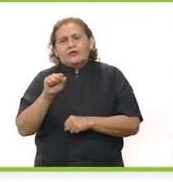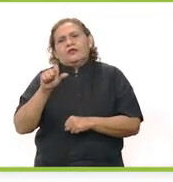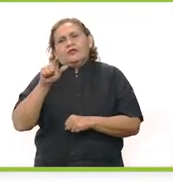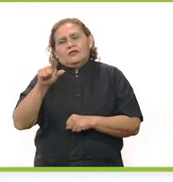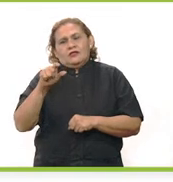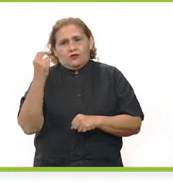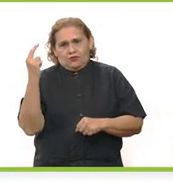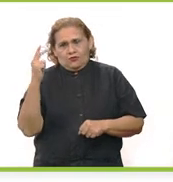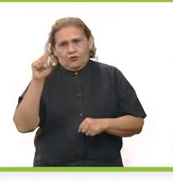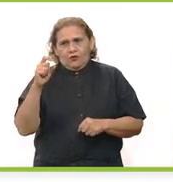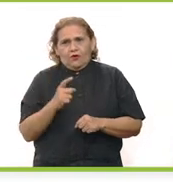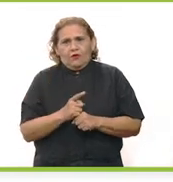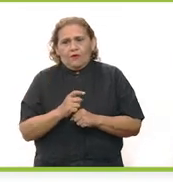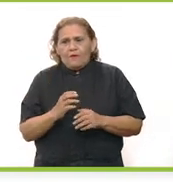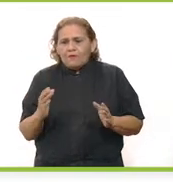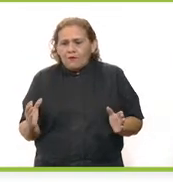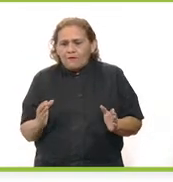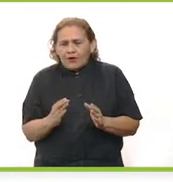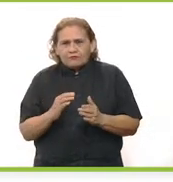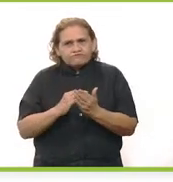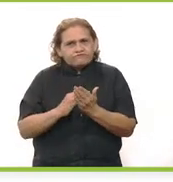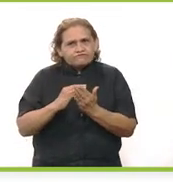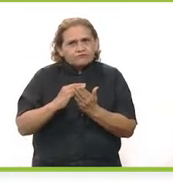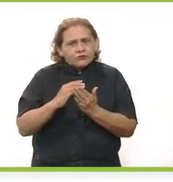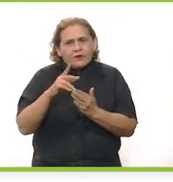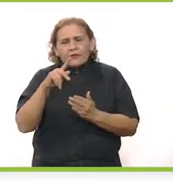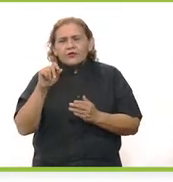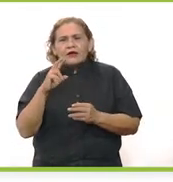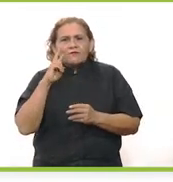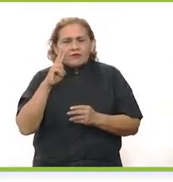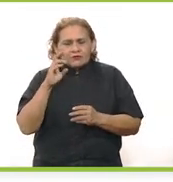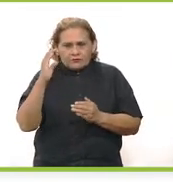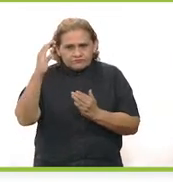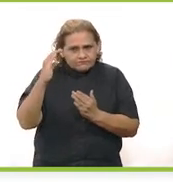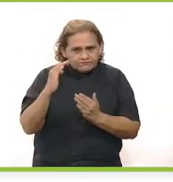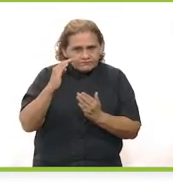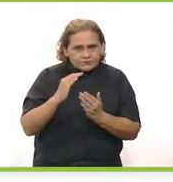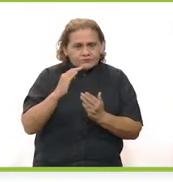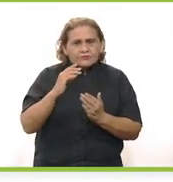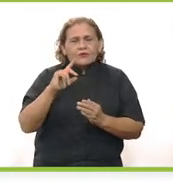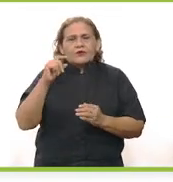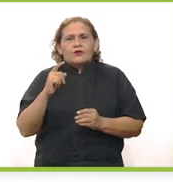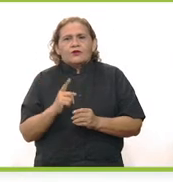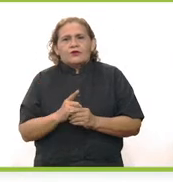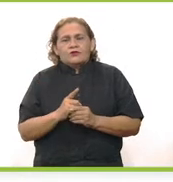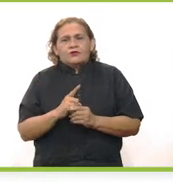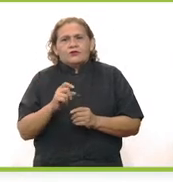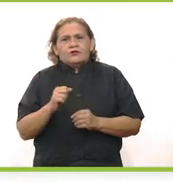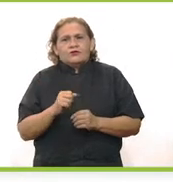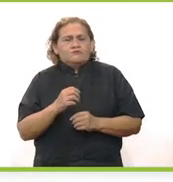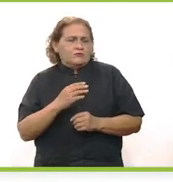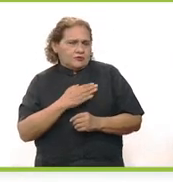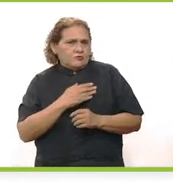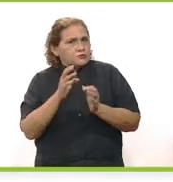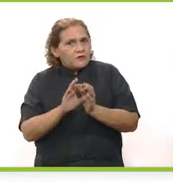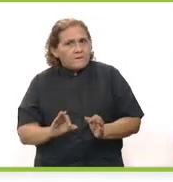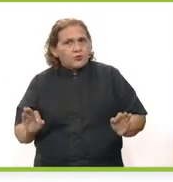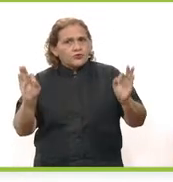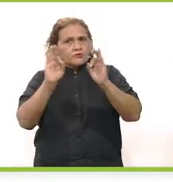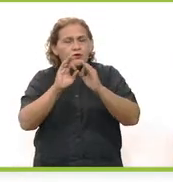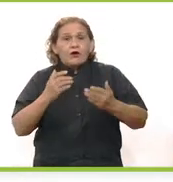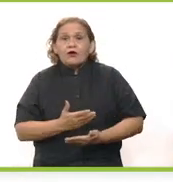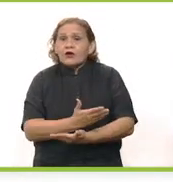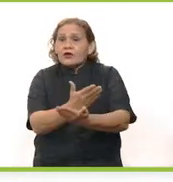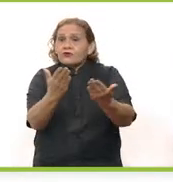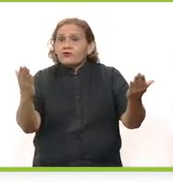la semana del 17 de noviembre, pues un pequeño incremento, pero bueno, ya vimos que esta semana regresó a la estabilidad que había, y bueno,